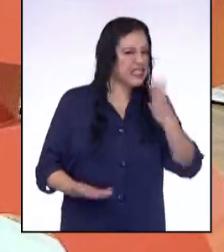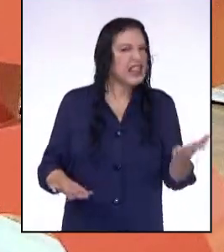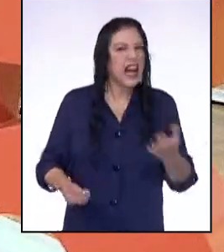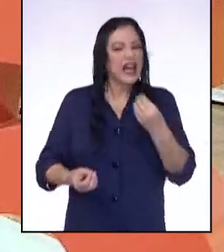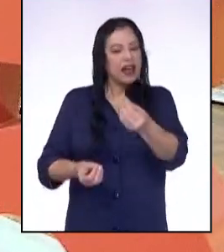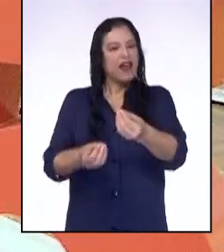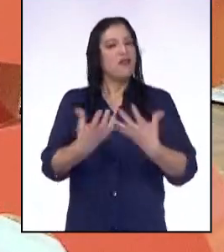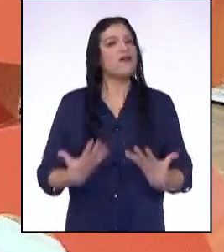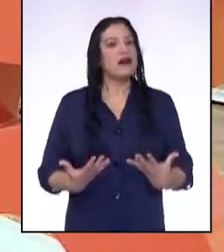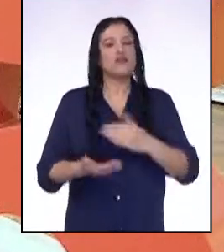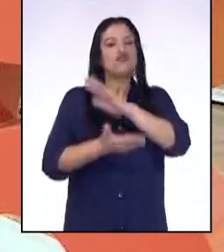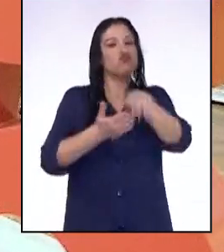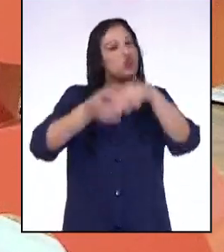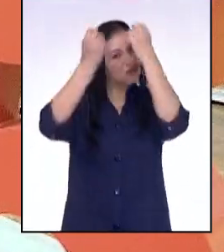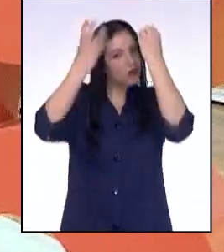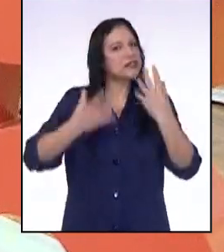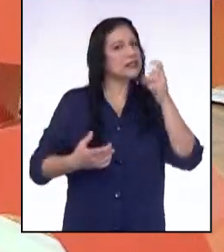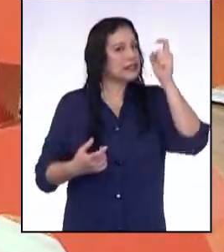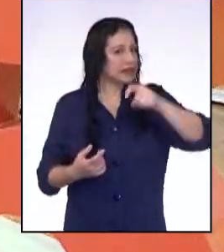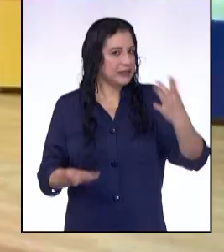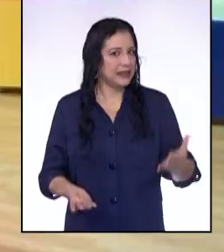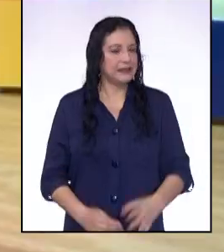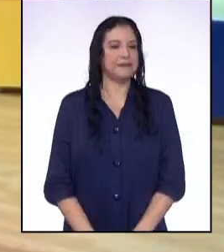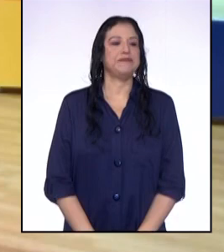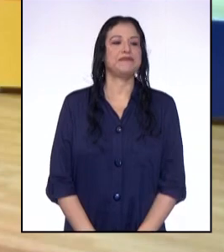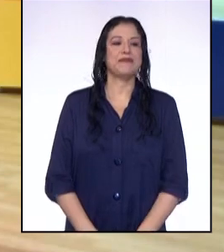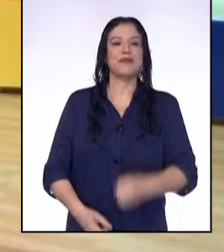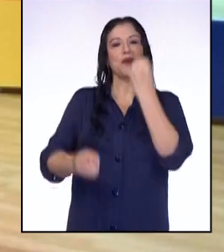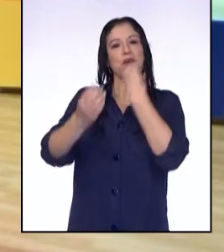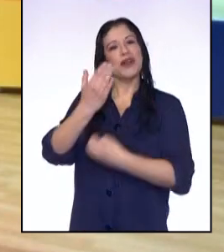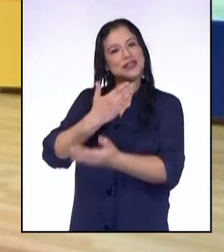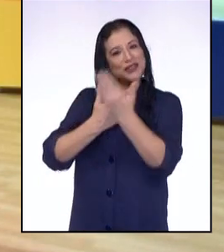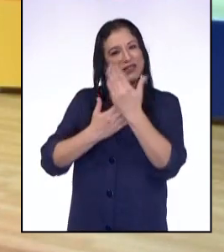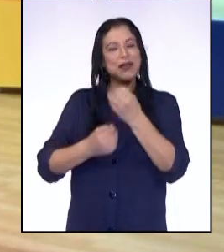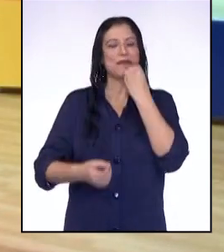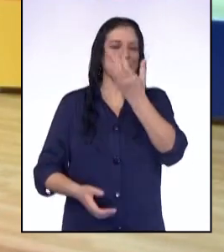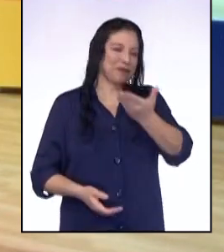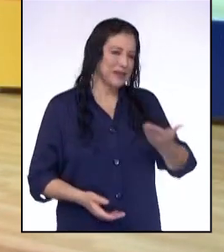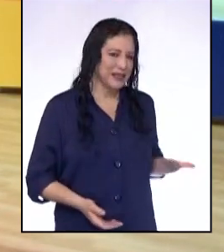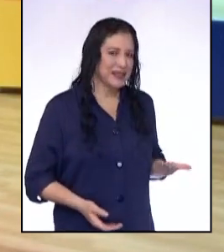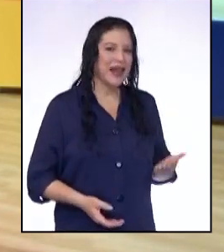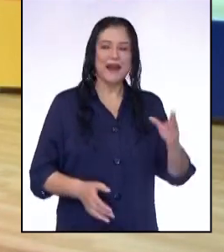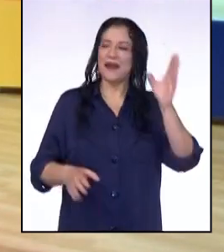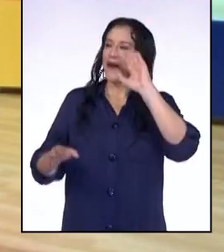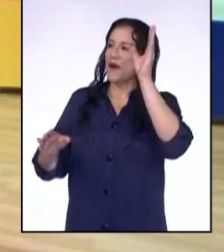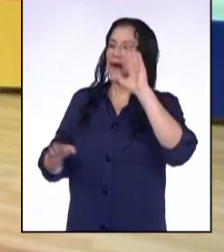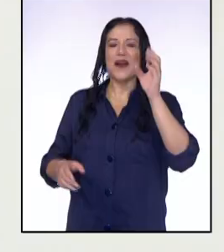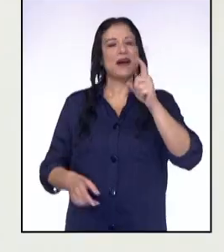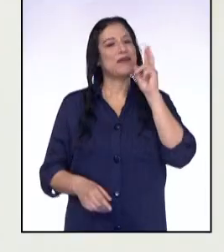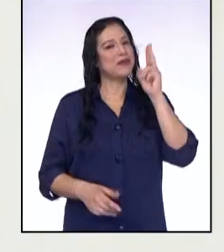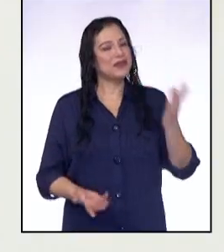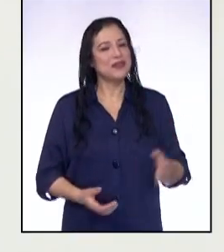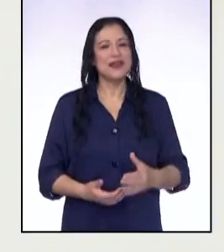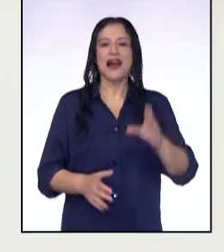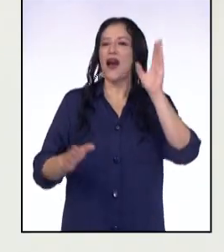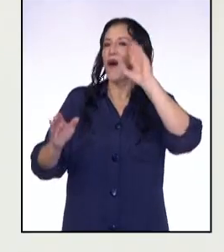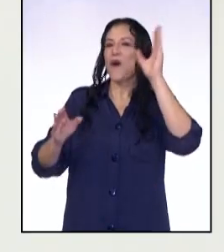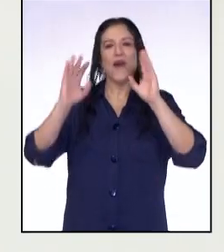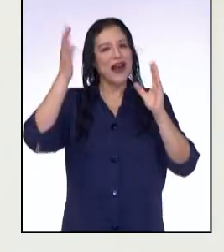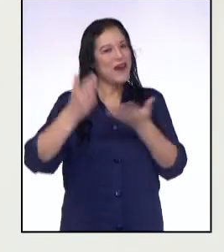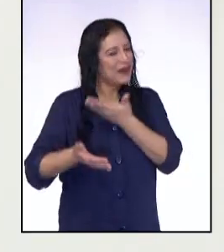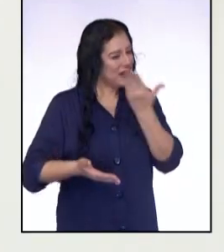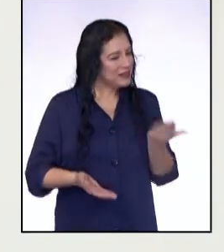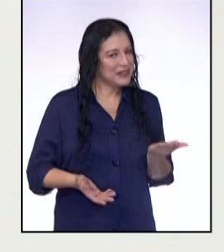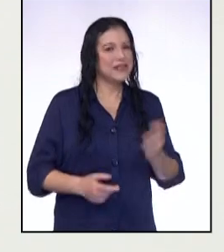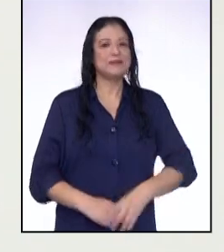quien nos brindará toda la información necesaria. ¡Buenos días, profesora! ¡Bienvenida! ¡Hola, profesora! Hola, Junior y